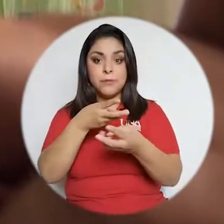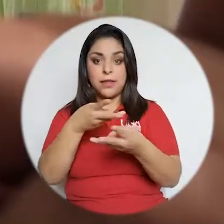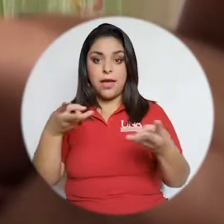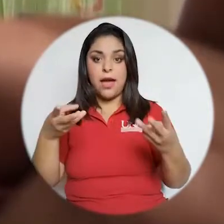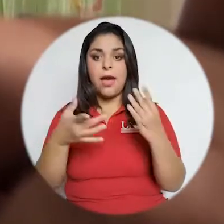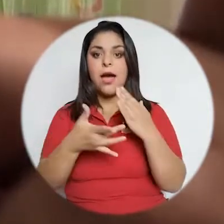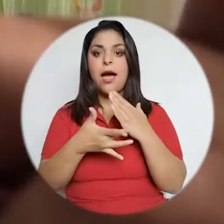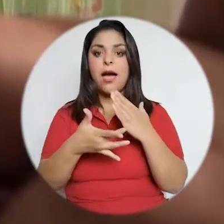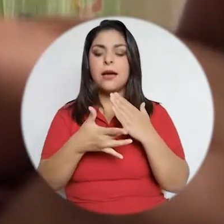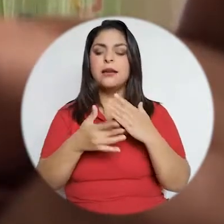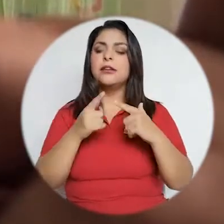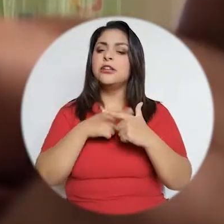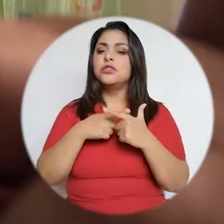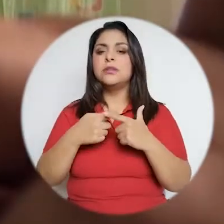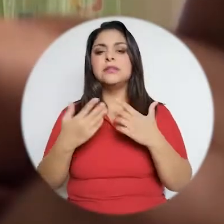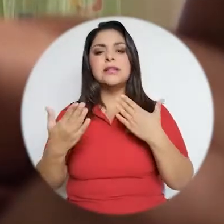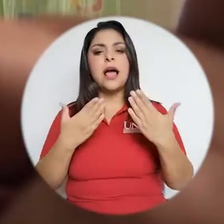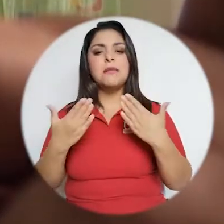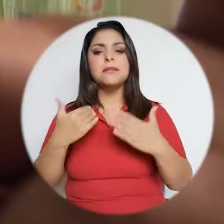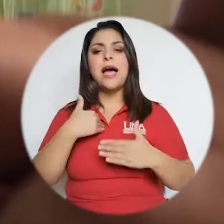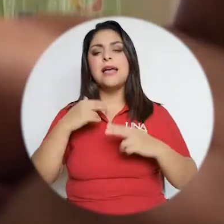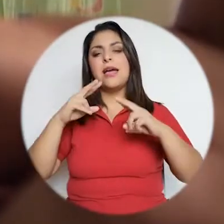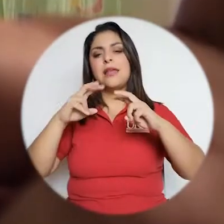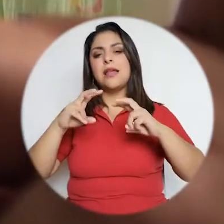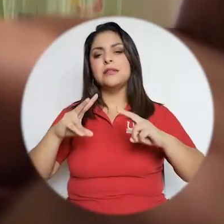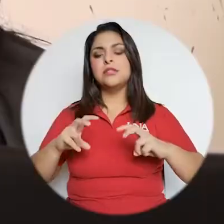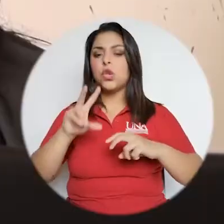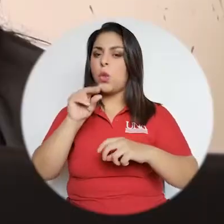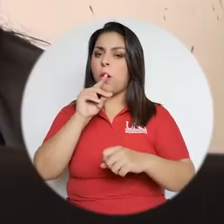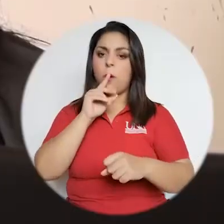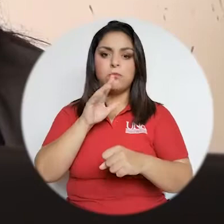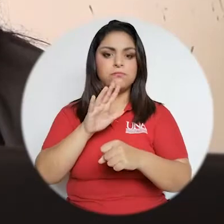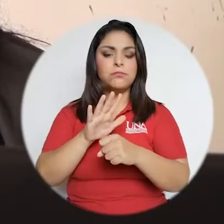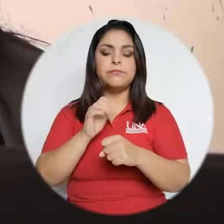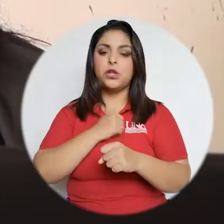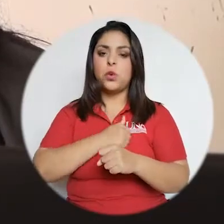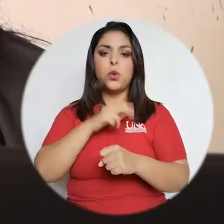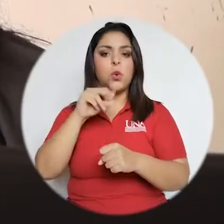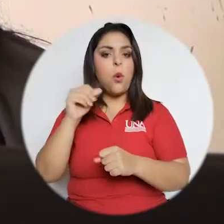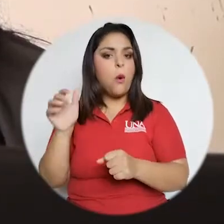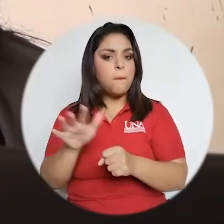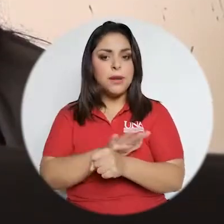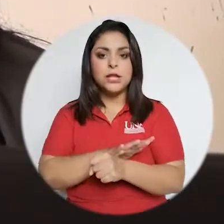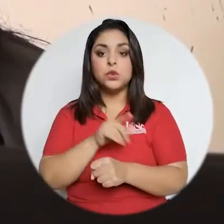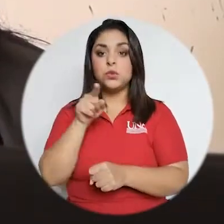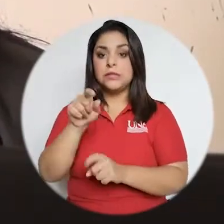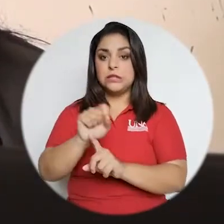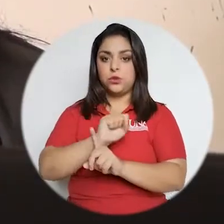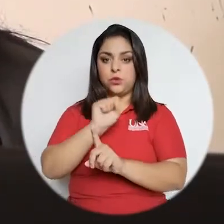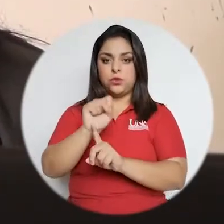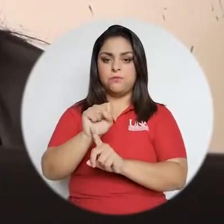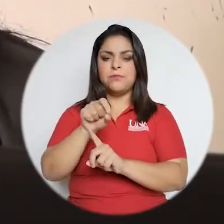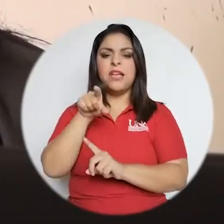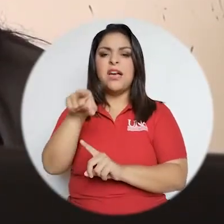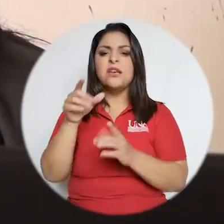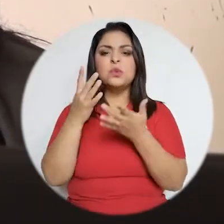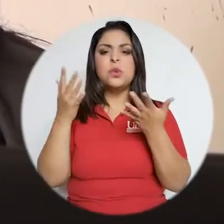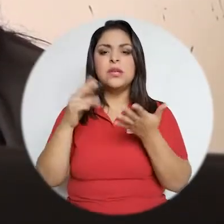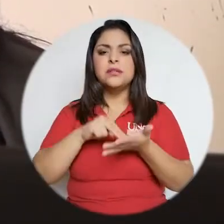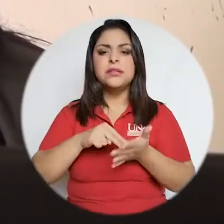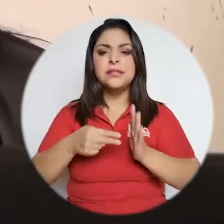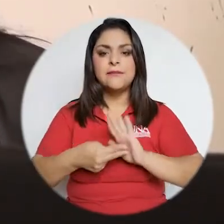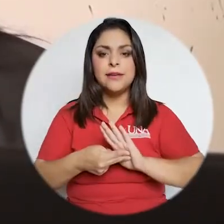entonces posiblemente tendríamos un análisis incompleto de esta situación. ¿Y a qué me refiero con esto? Con que es muy